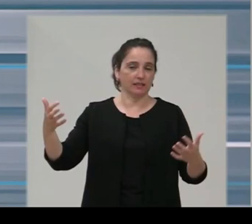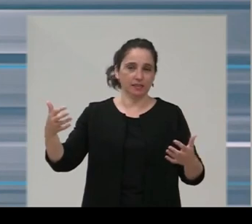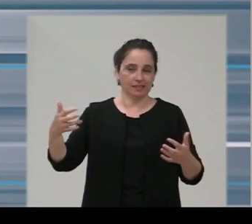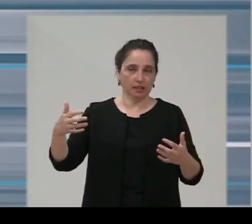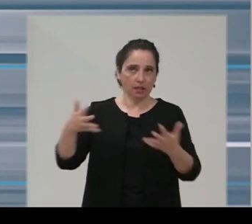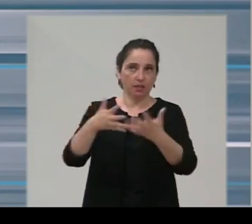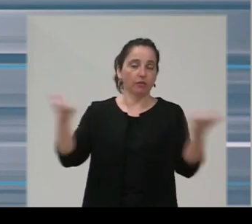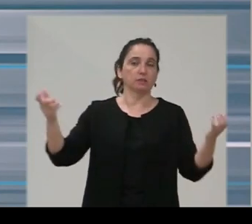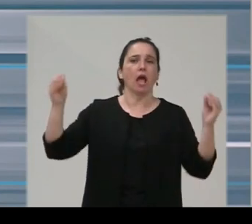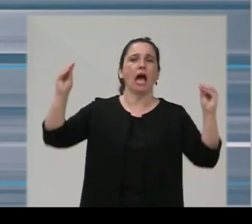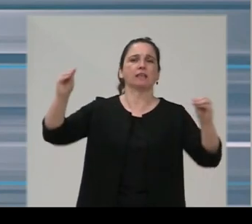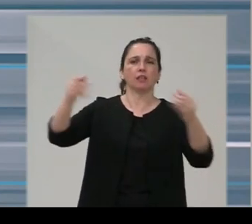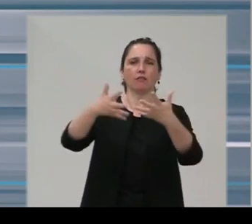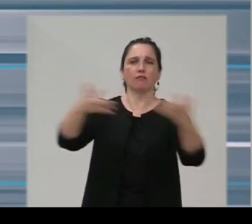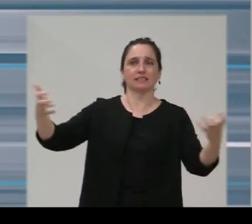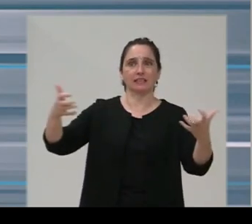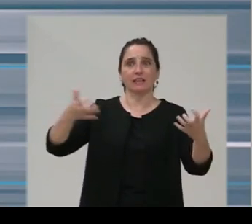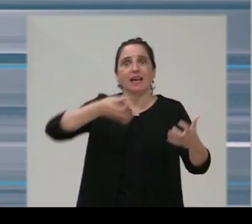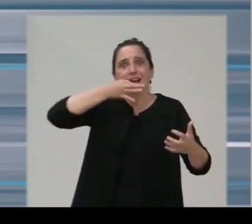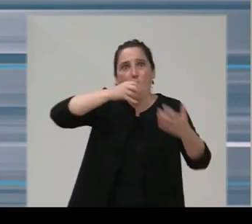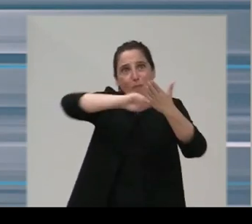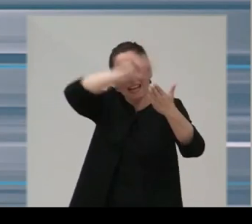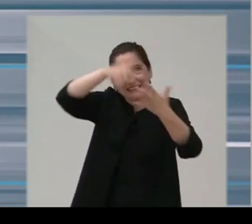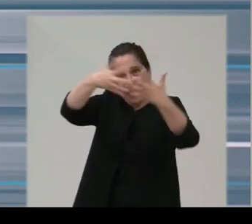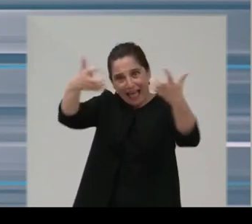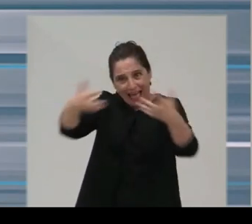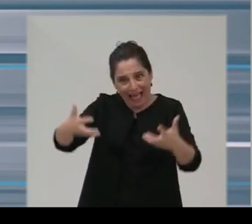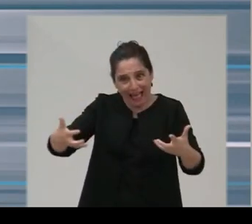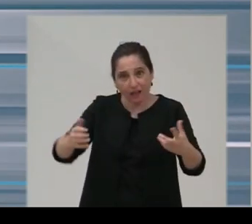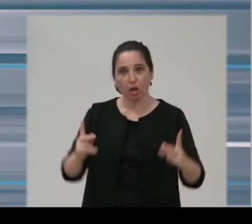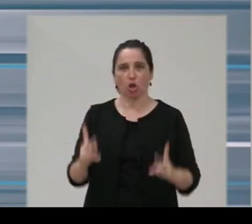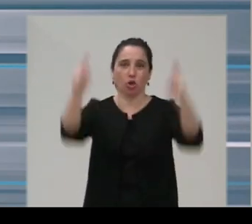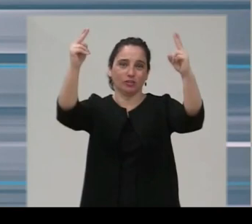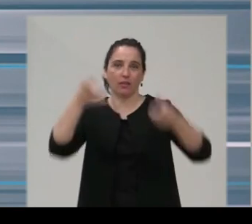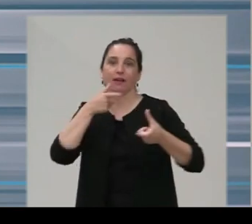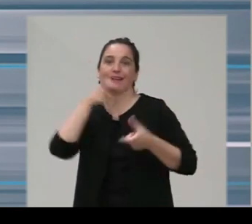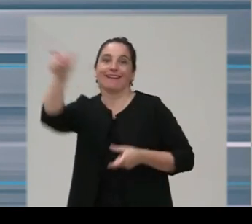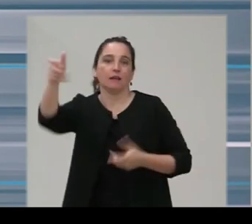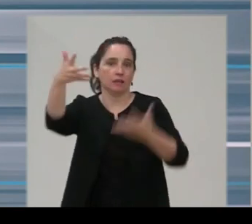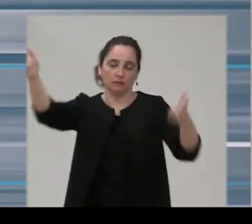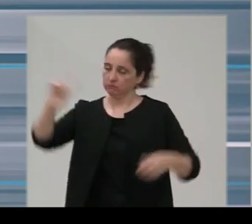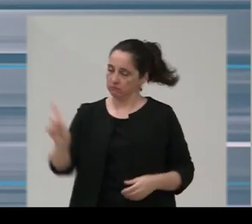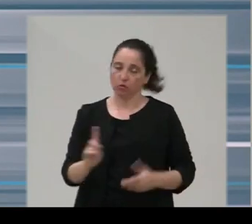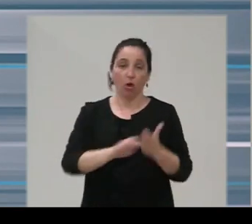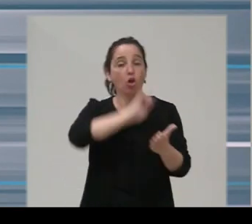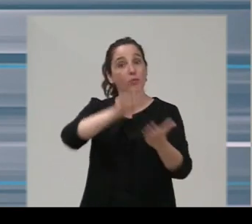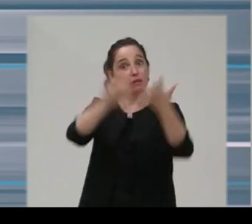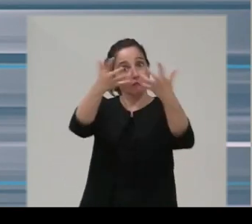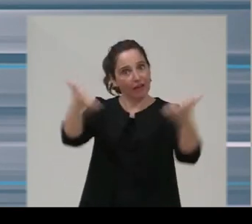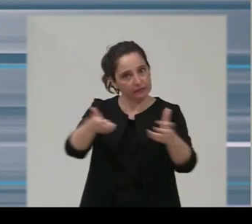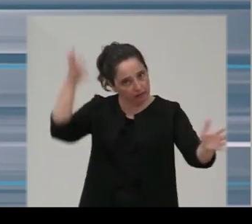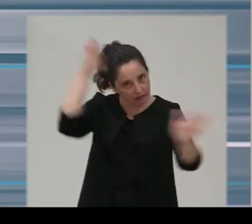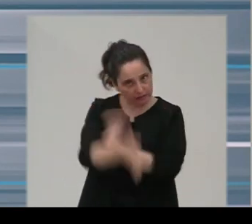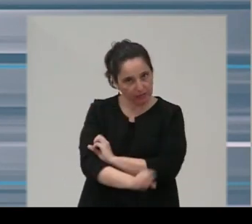que ha llamado tanta la atención tenía una parte ve a continuación que yo creo que es donde está el meollo